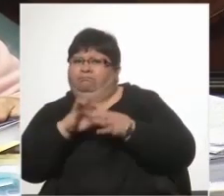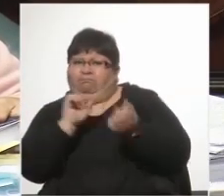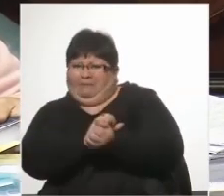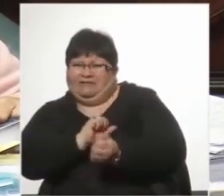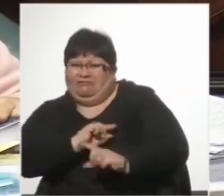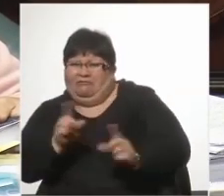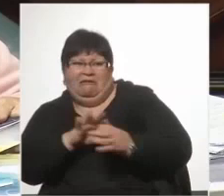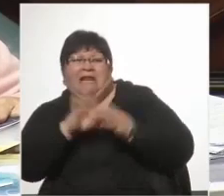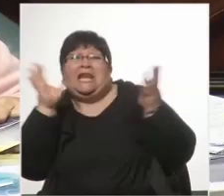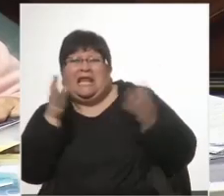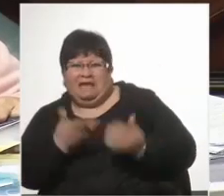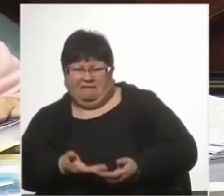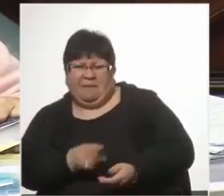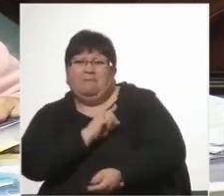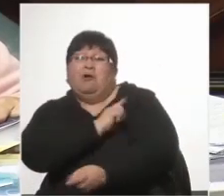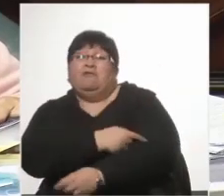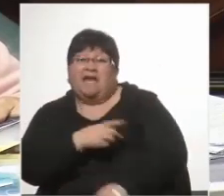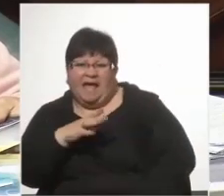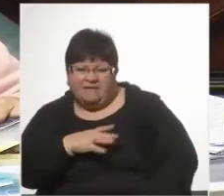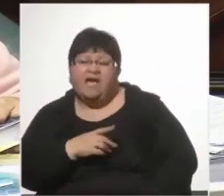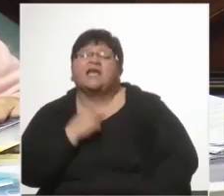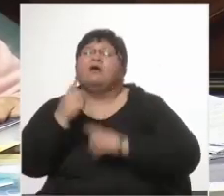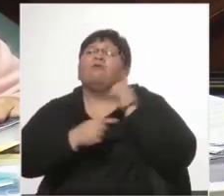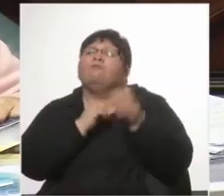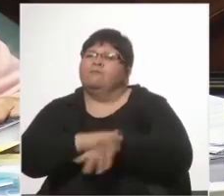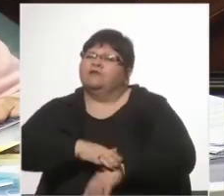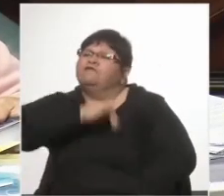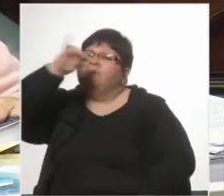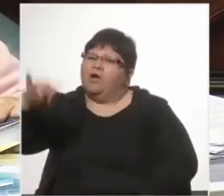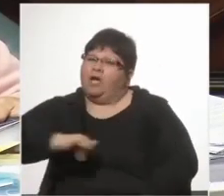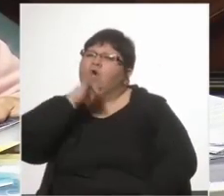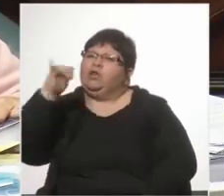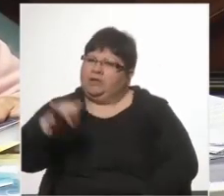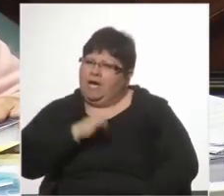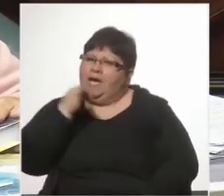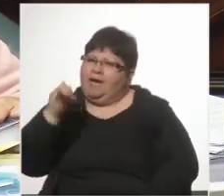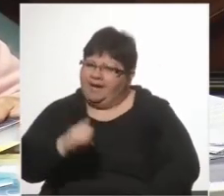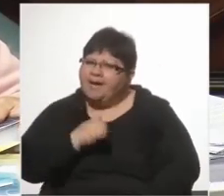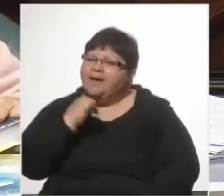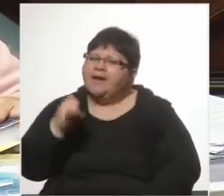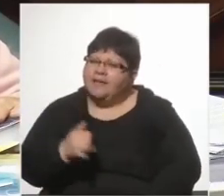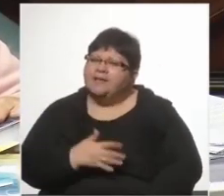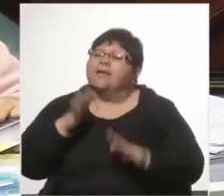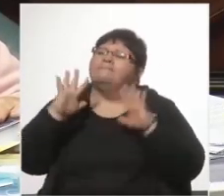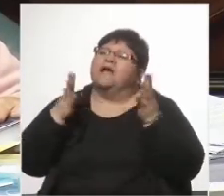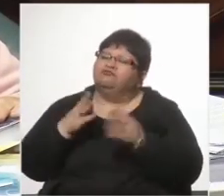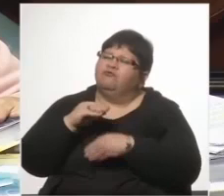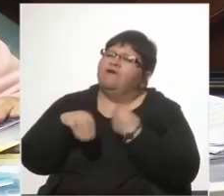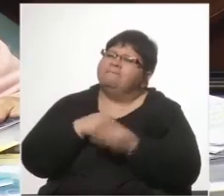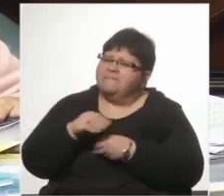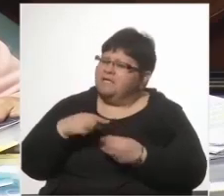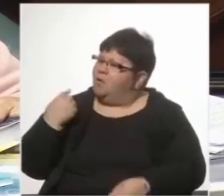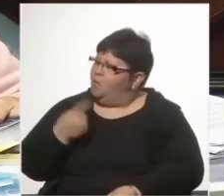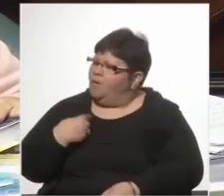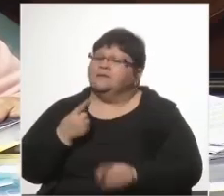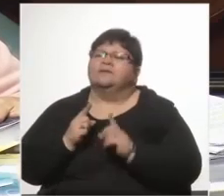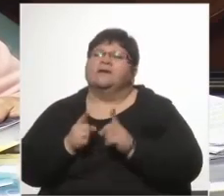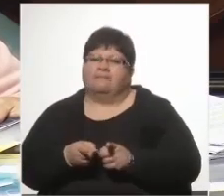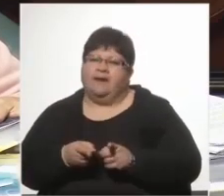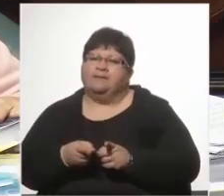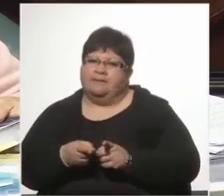Y algún día contaremos las cosas que pasaron. Y que pasamos, y que pasó nuestra familia, por